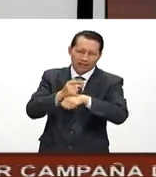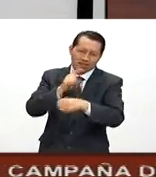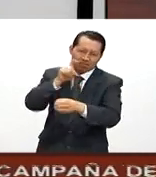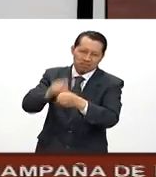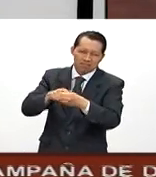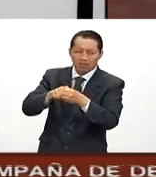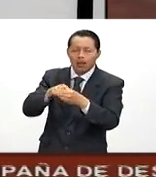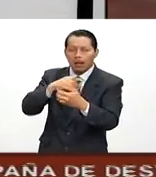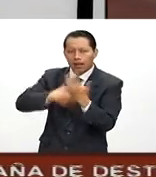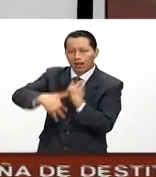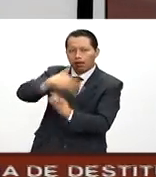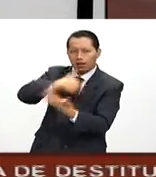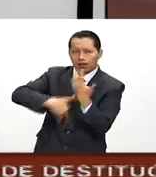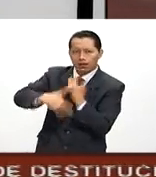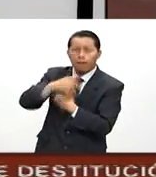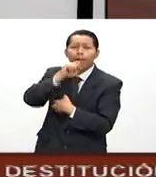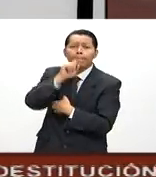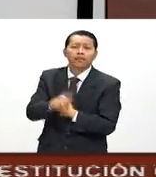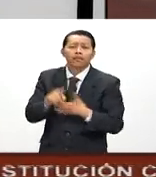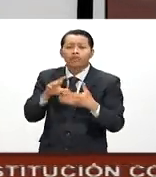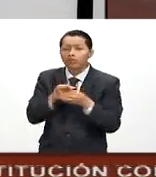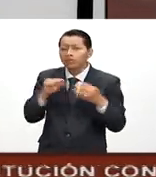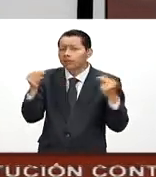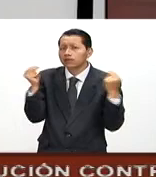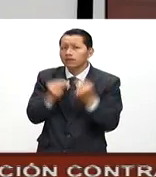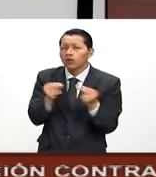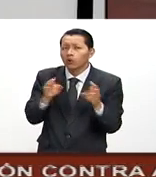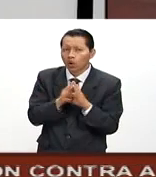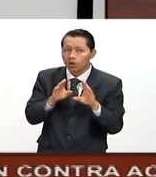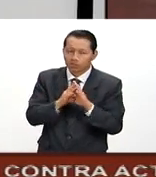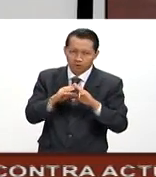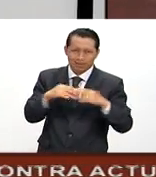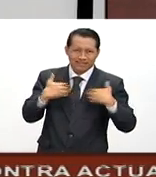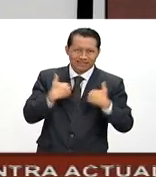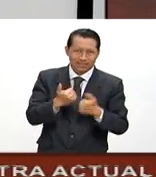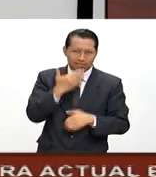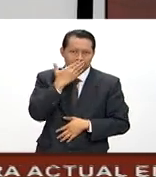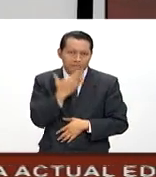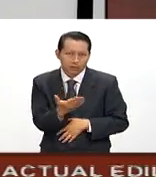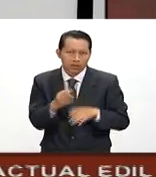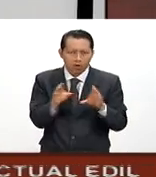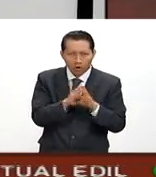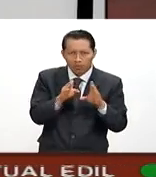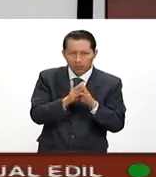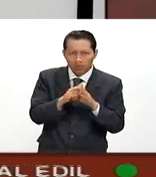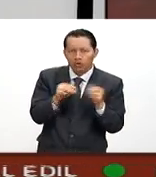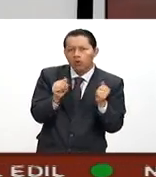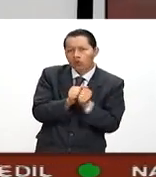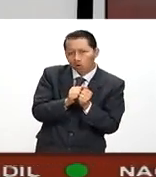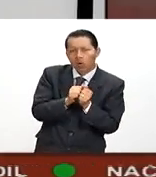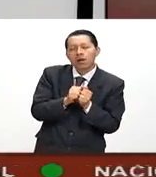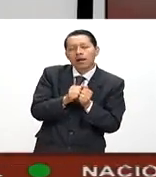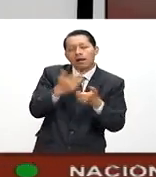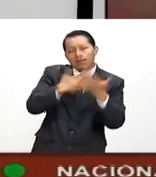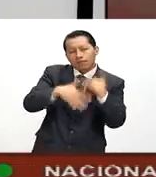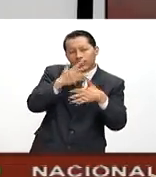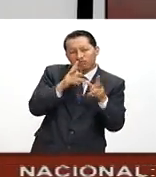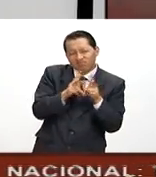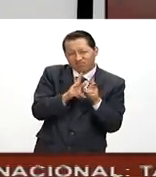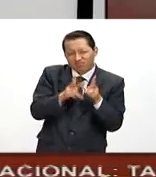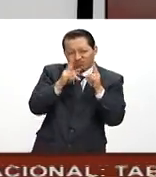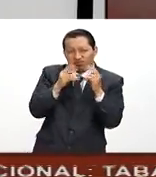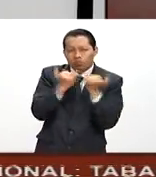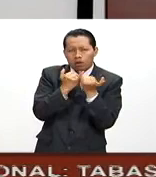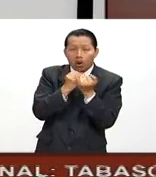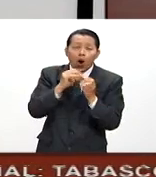En la misma línea, está la necesidad de darse a entender, ya sea con expresiones o con el mismo tono. Por